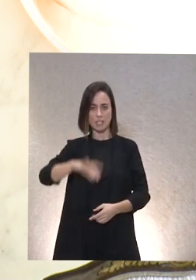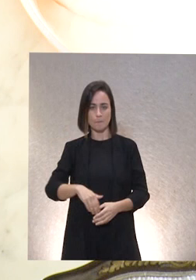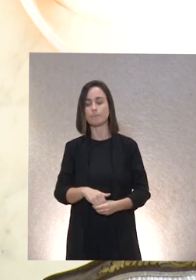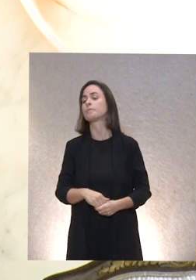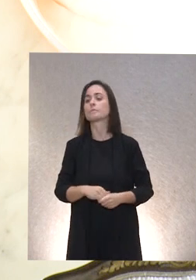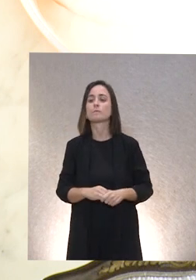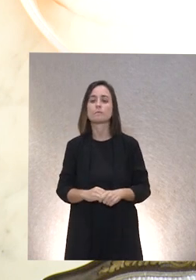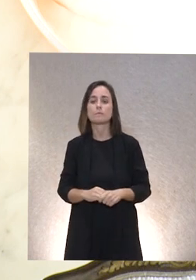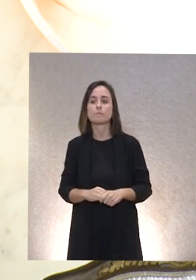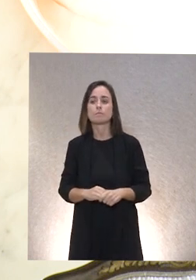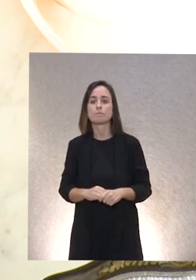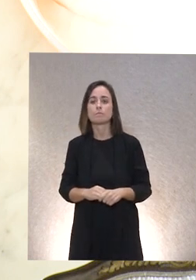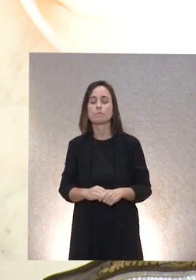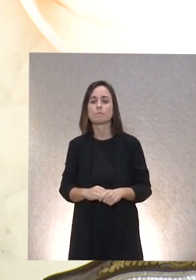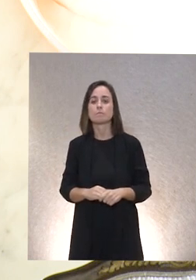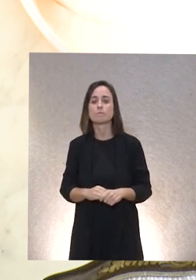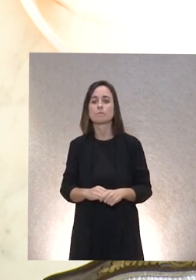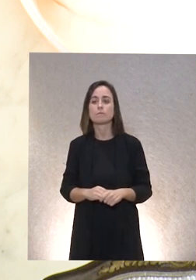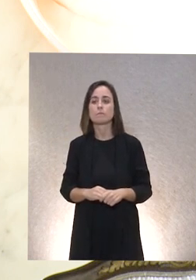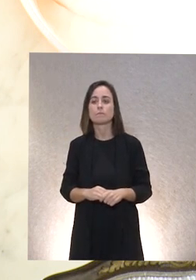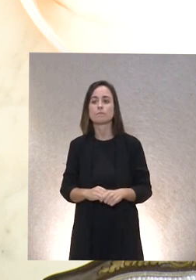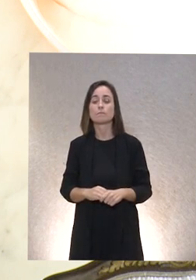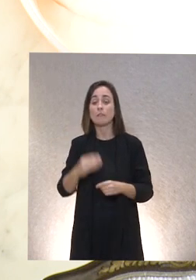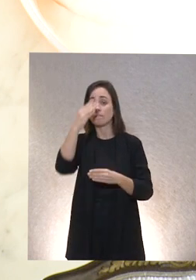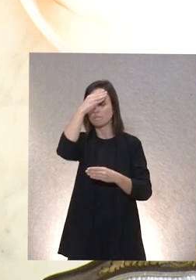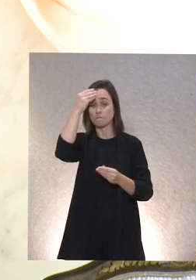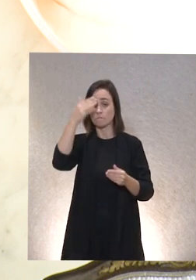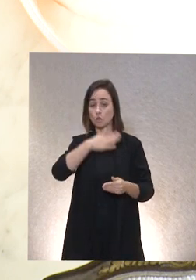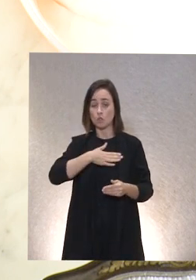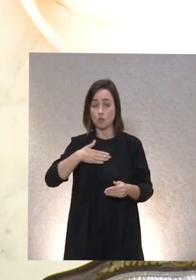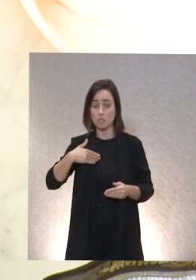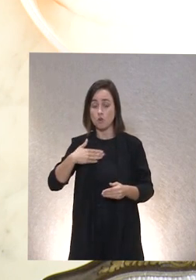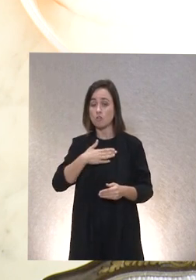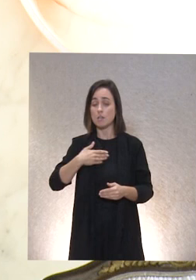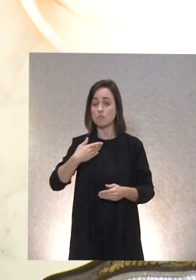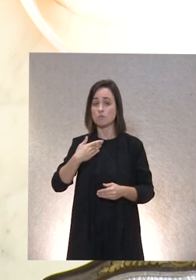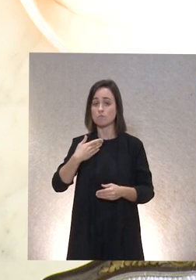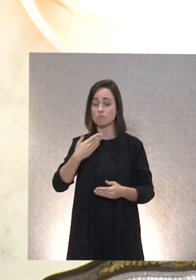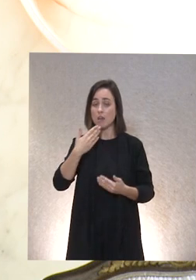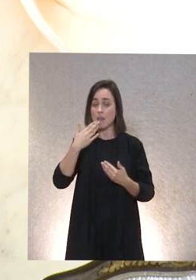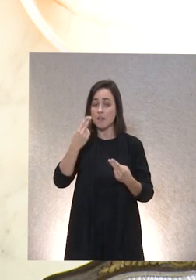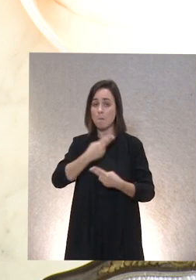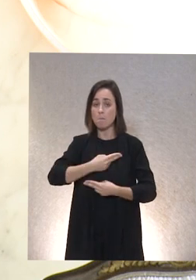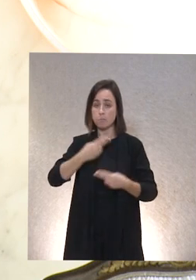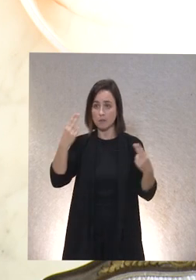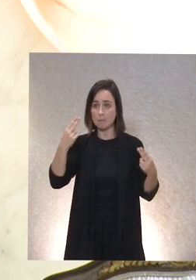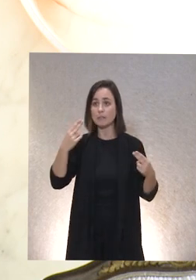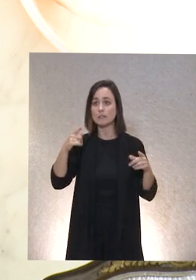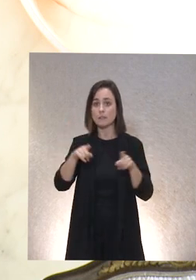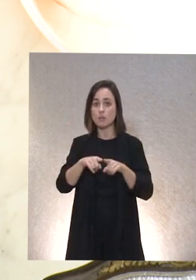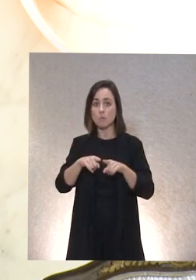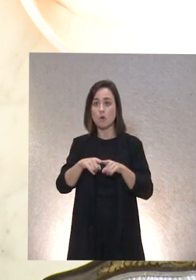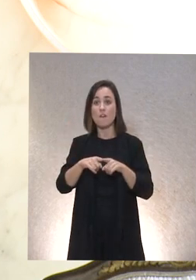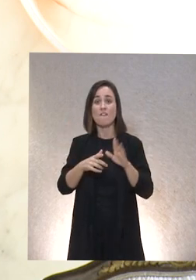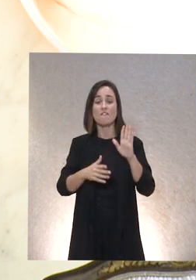quiero que no se me escape aunque ya lo he dicho en pequeño comité pero quiero agradecer públicamente de verdad el gran esfuerzo que ha